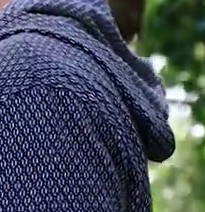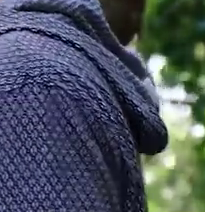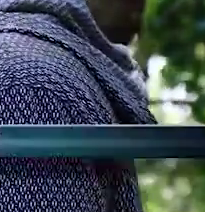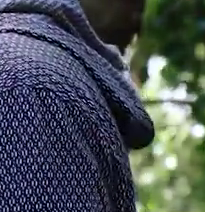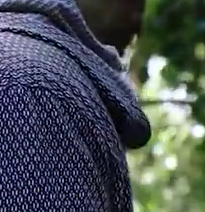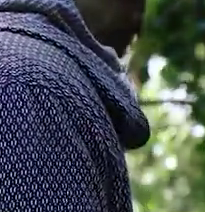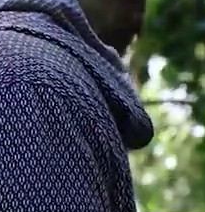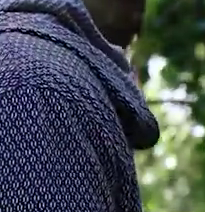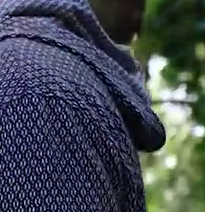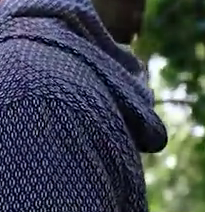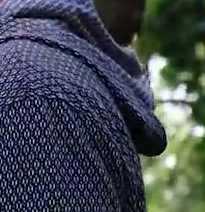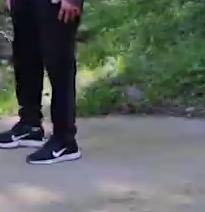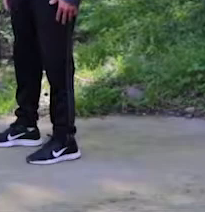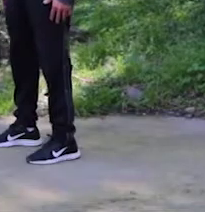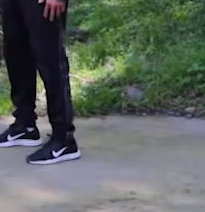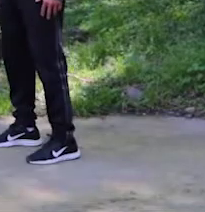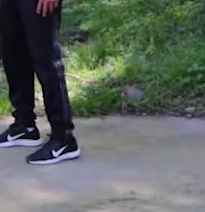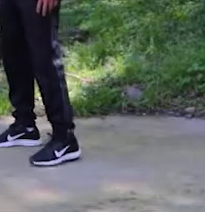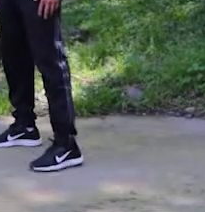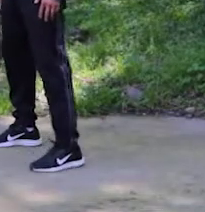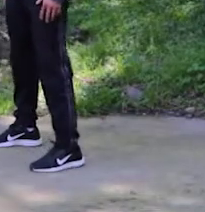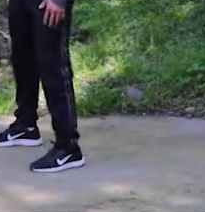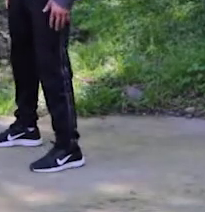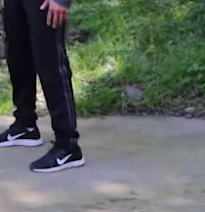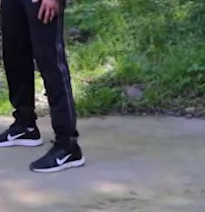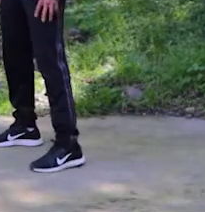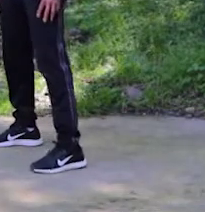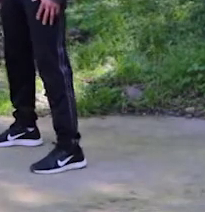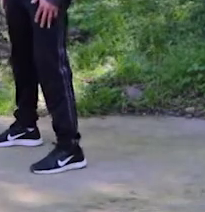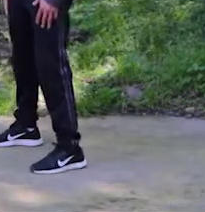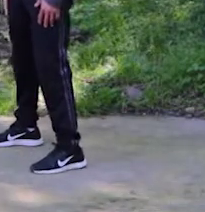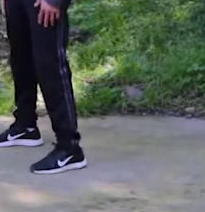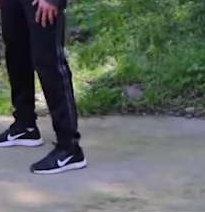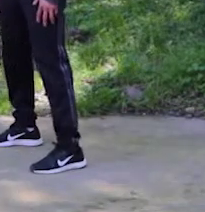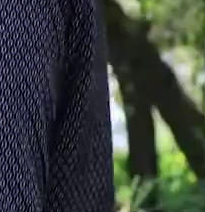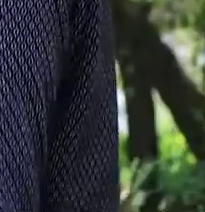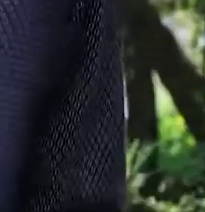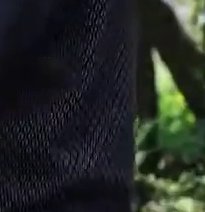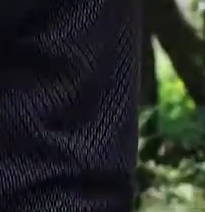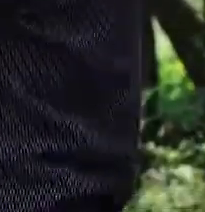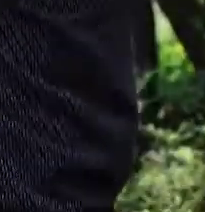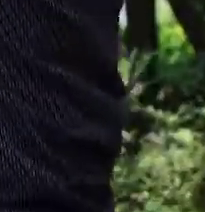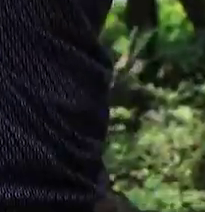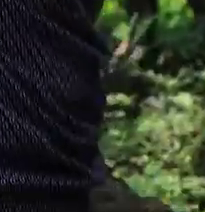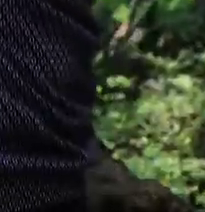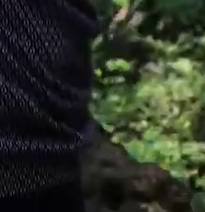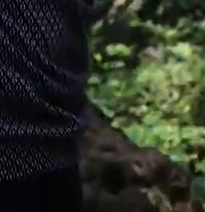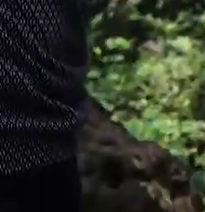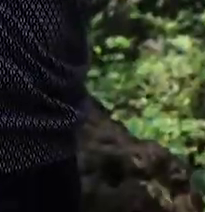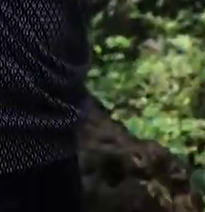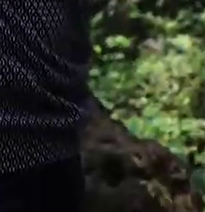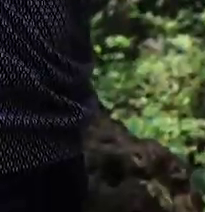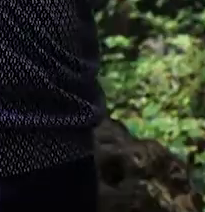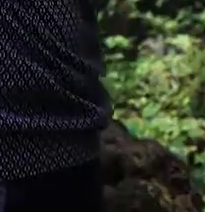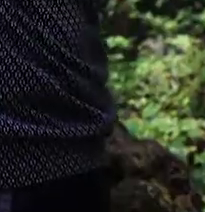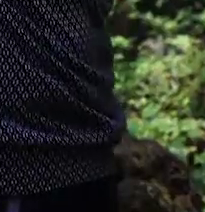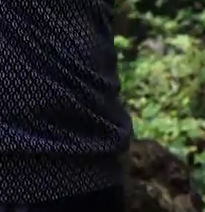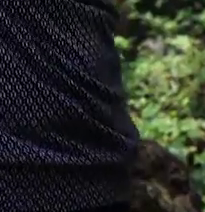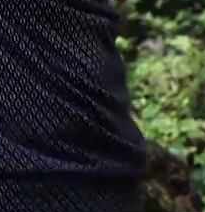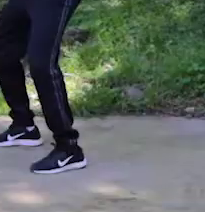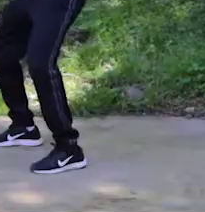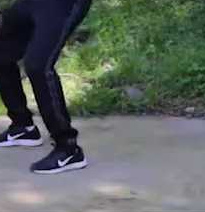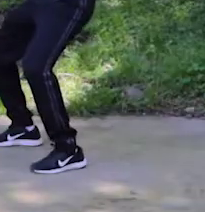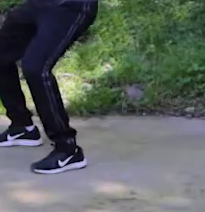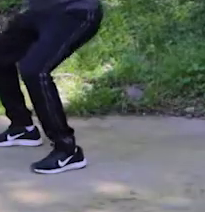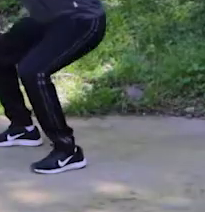pararnos, vamos a abrir nuestro compás de tal manera que nos estamos cómodos, extendemos brazo al frente y